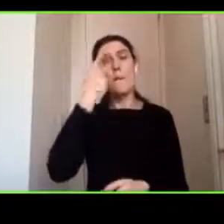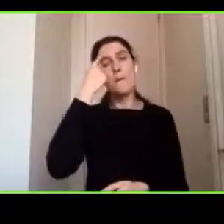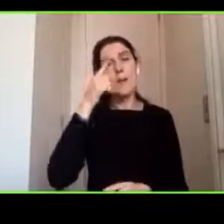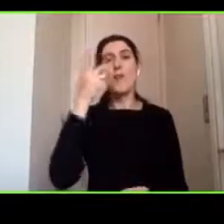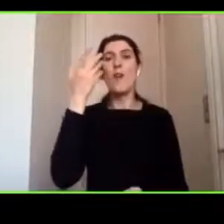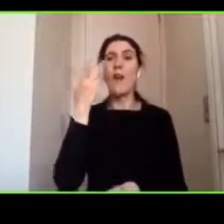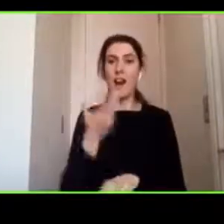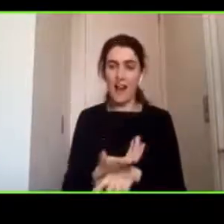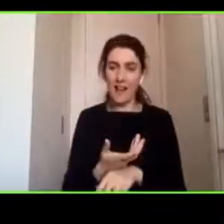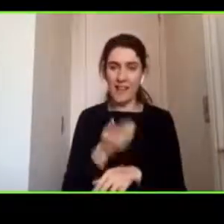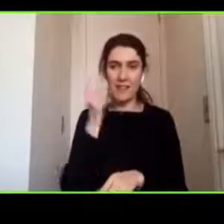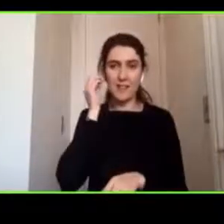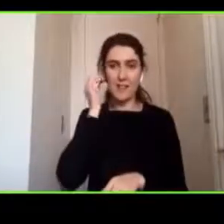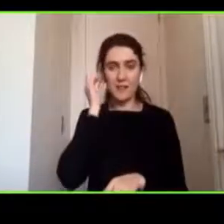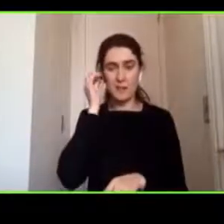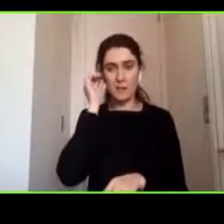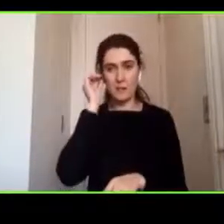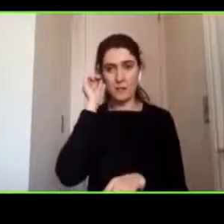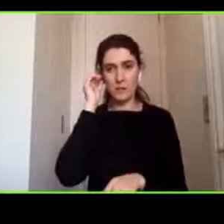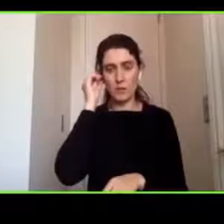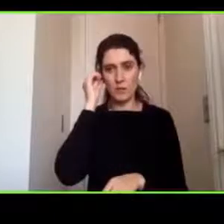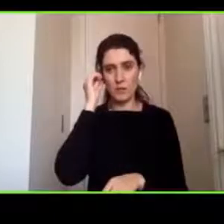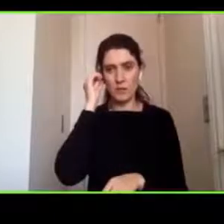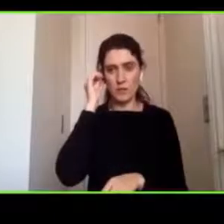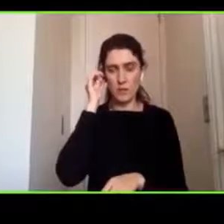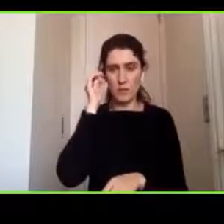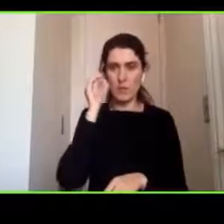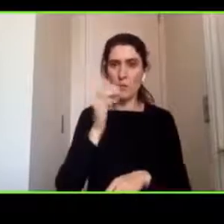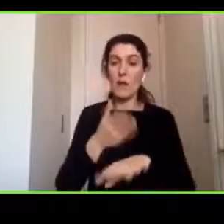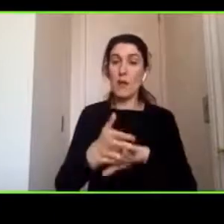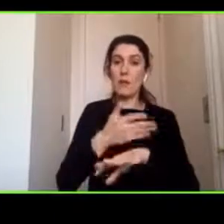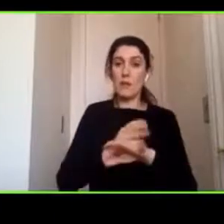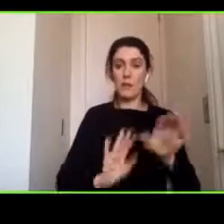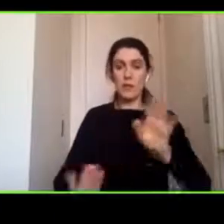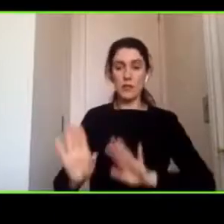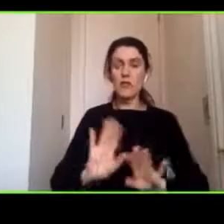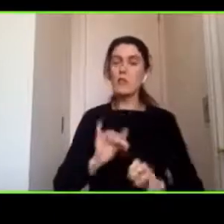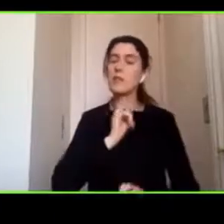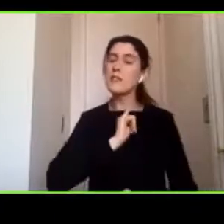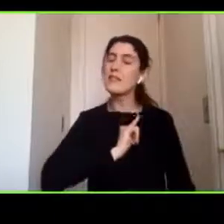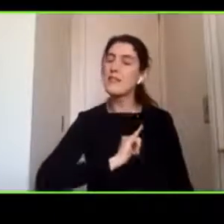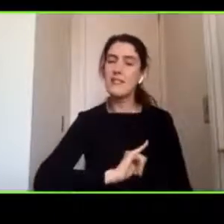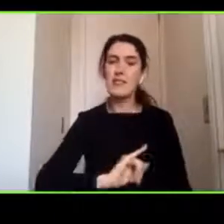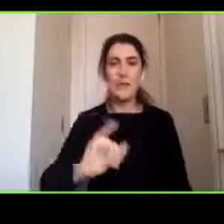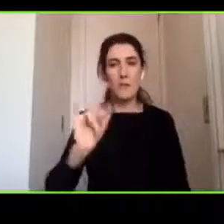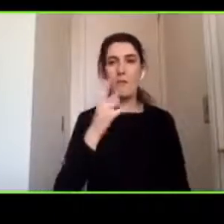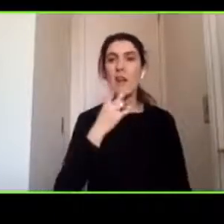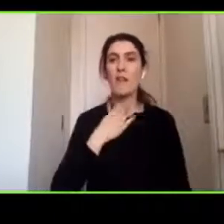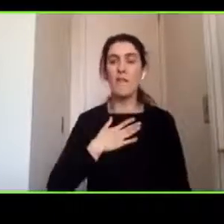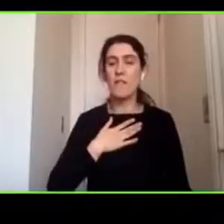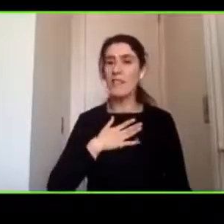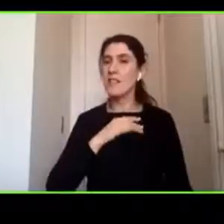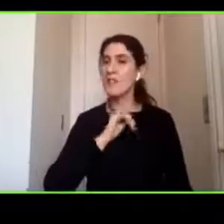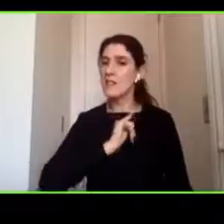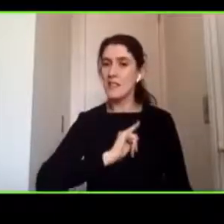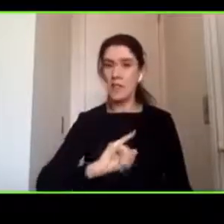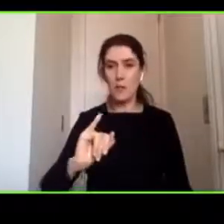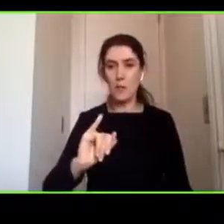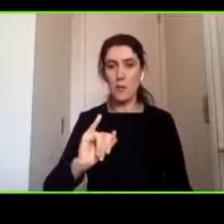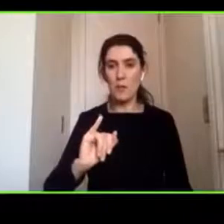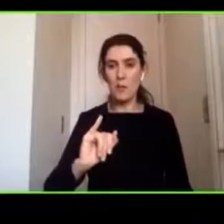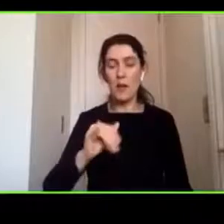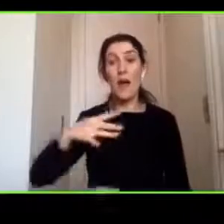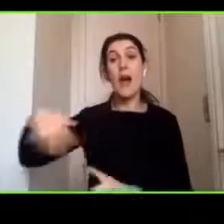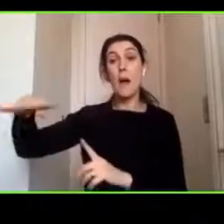efectivamente debe ser por el resto de la vida y en todos los ambientes en los que se sitúa el niño